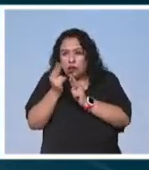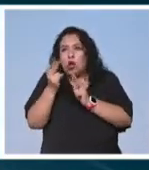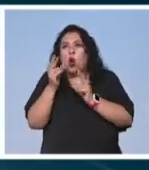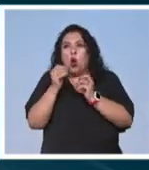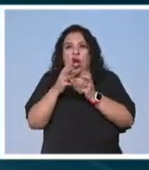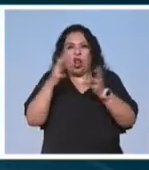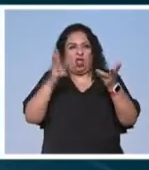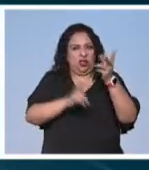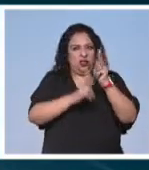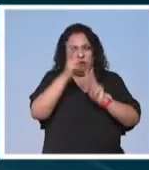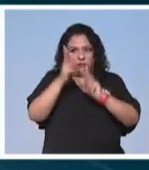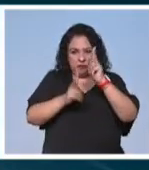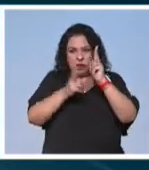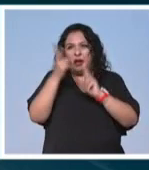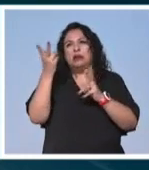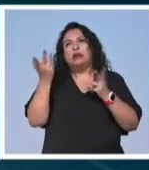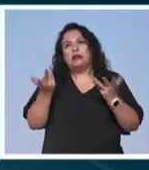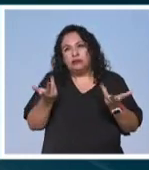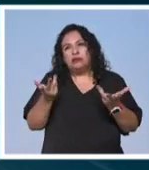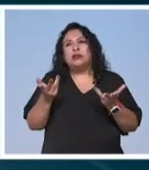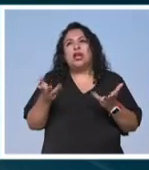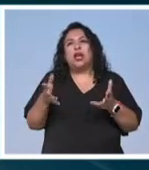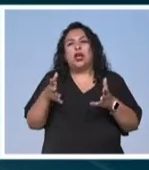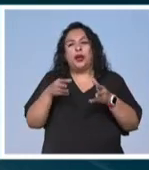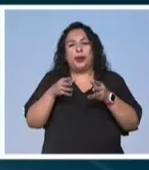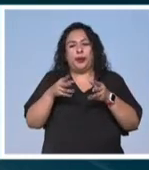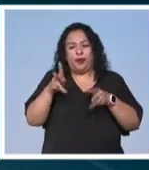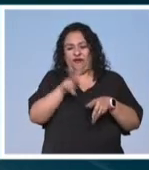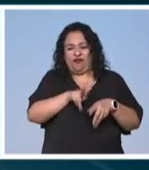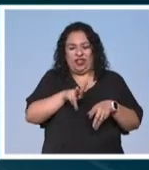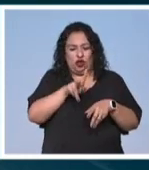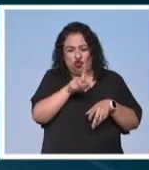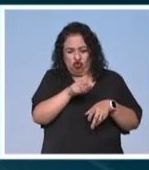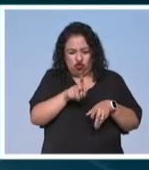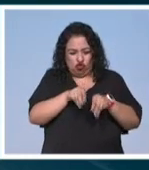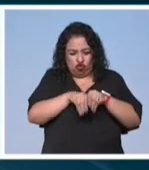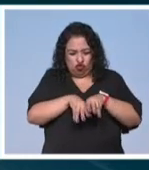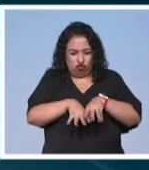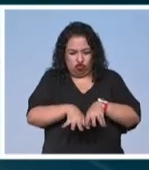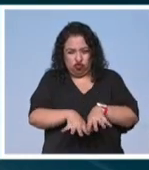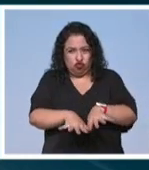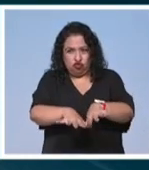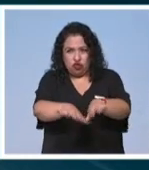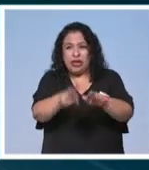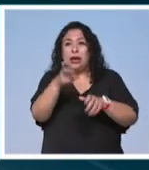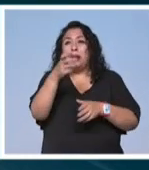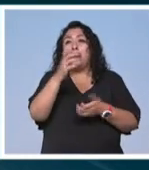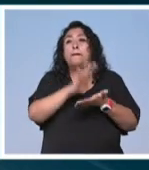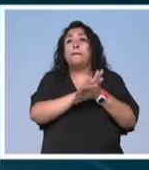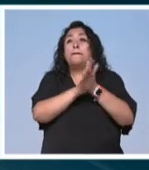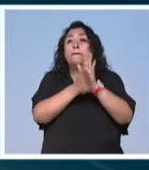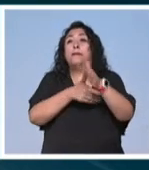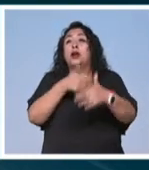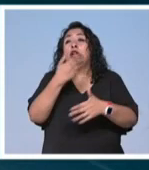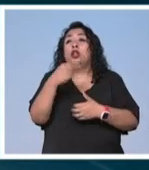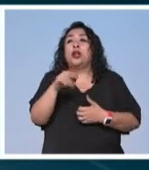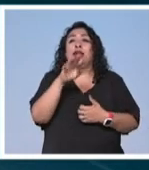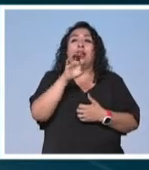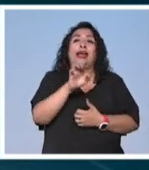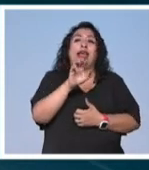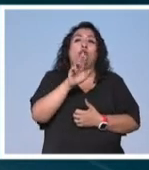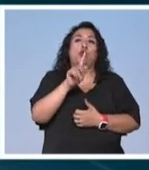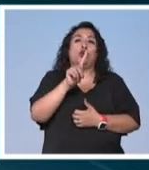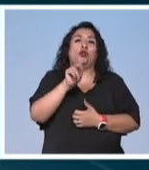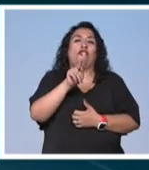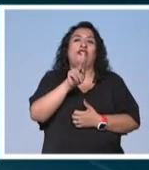las macroscópicas pues reciben el fertilizante y se desarrolla este proceso se conoce como eutrofización